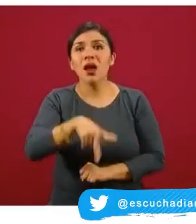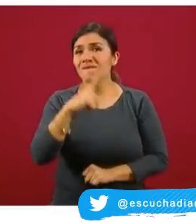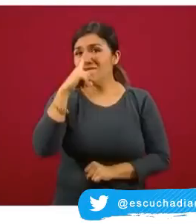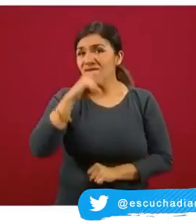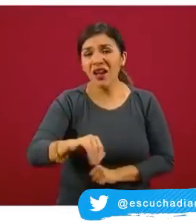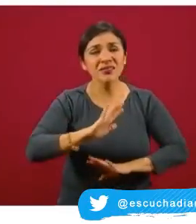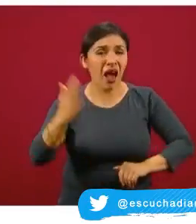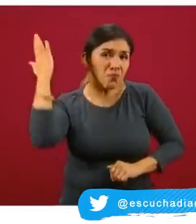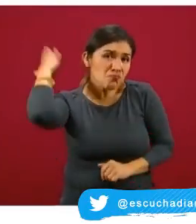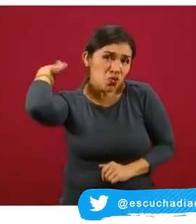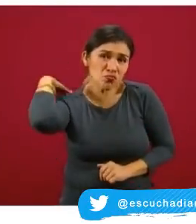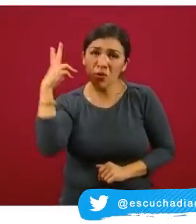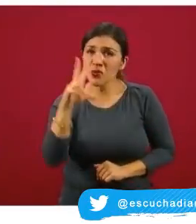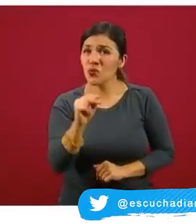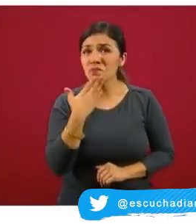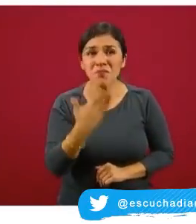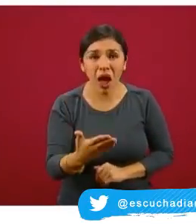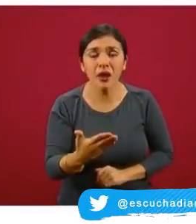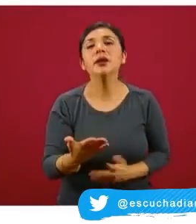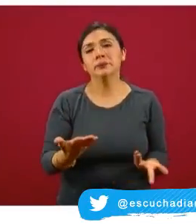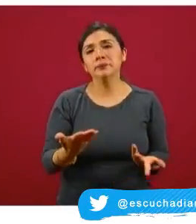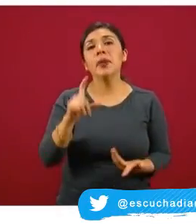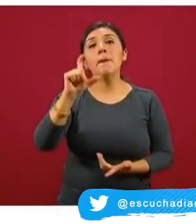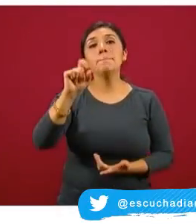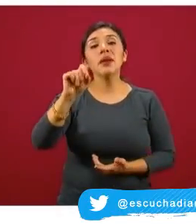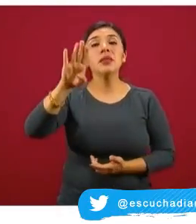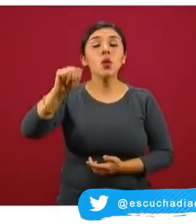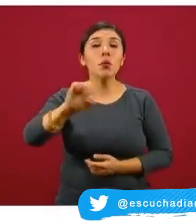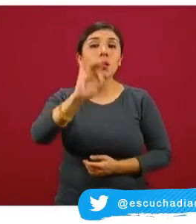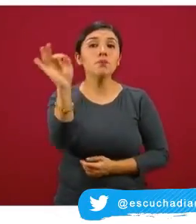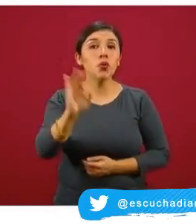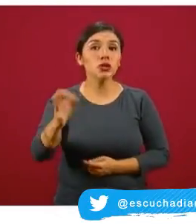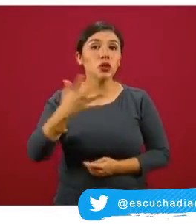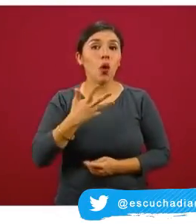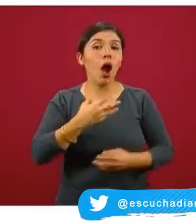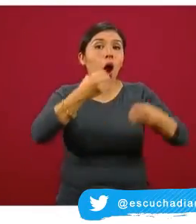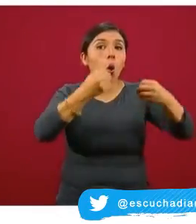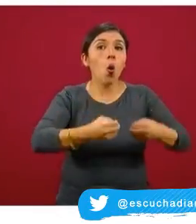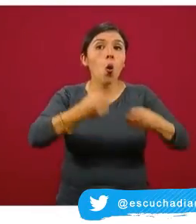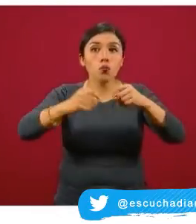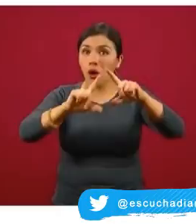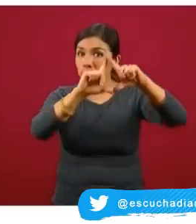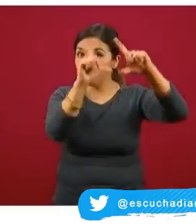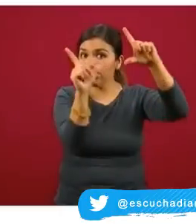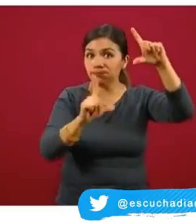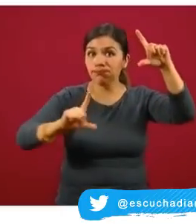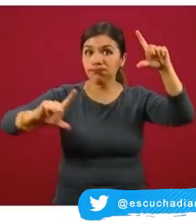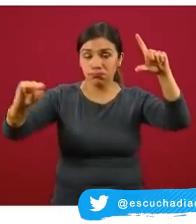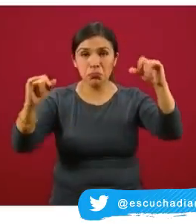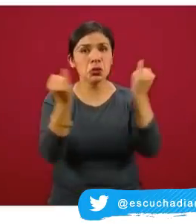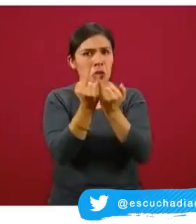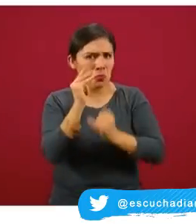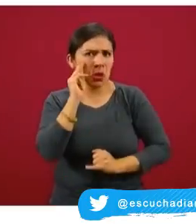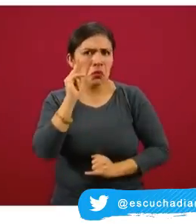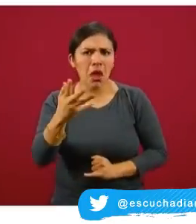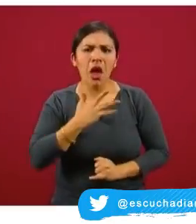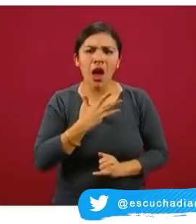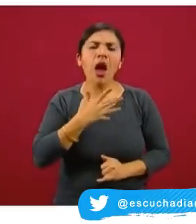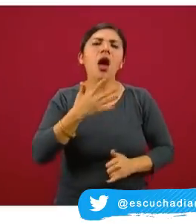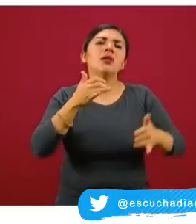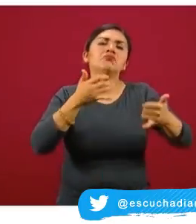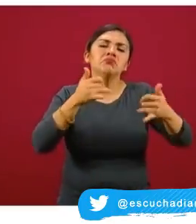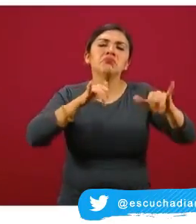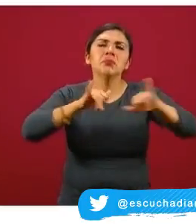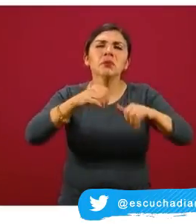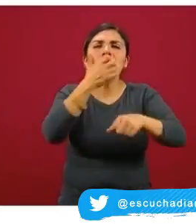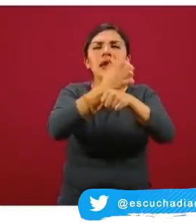falla pulmonar y bueno, 29 por ciento es la ocupación a nivel nacional e igual vemos cómo se distribuyen